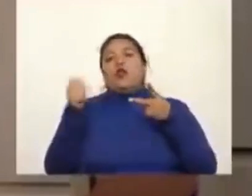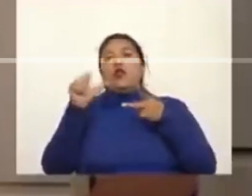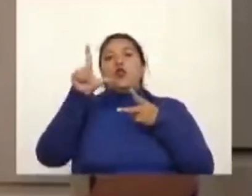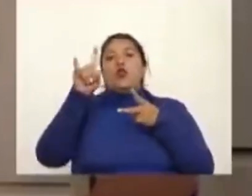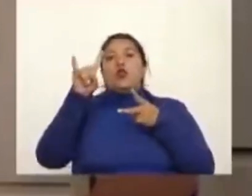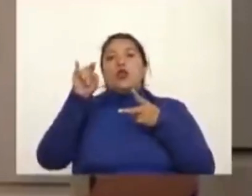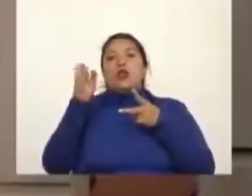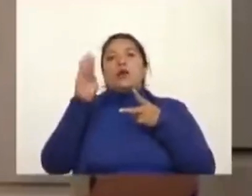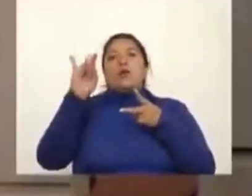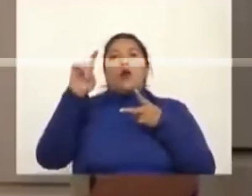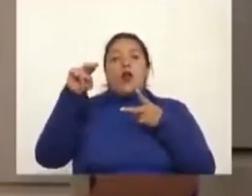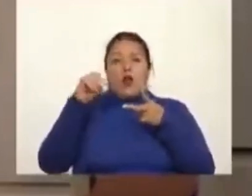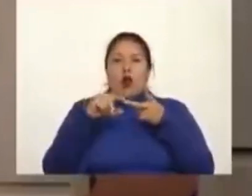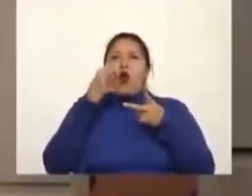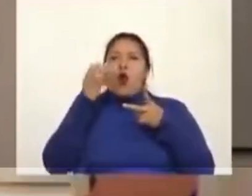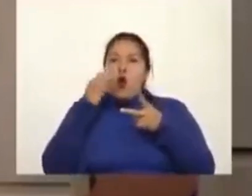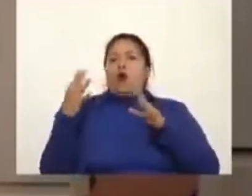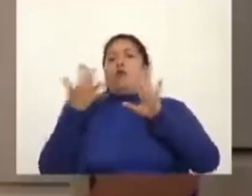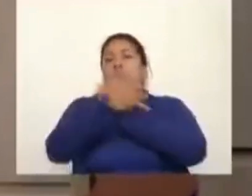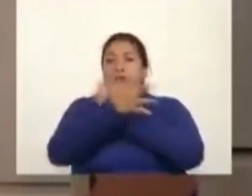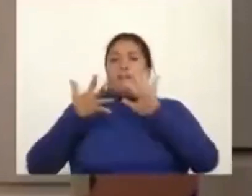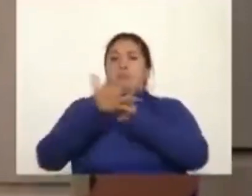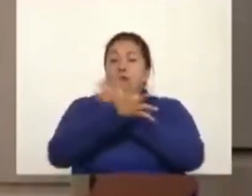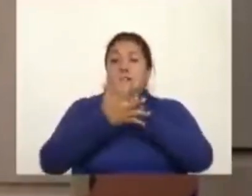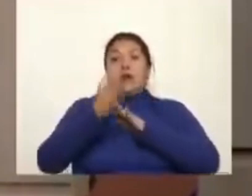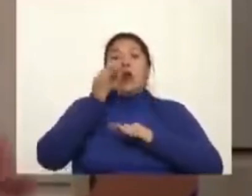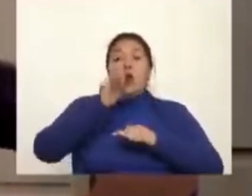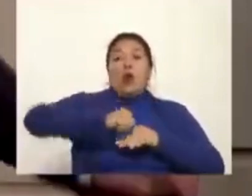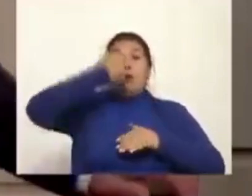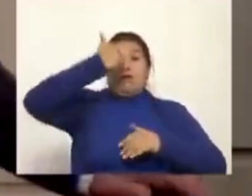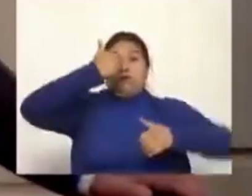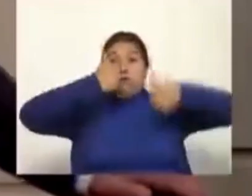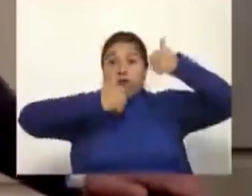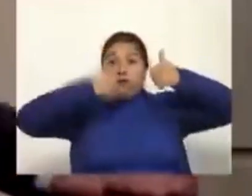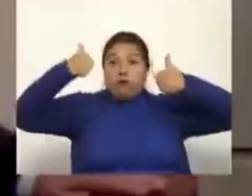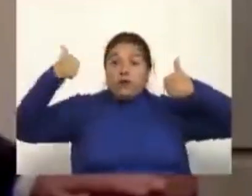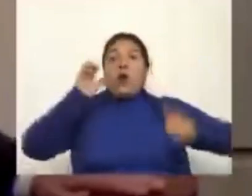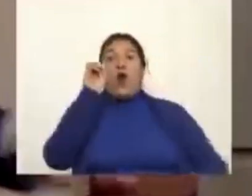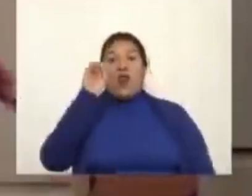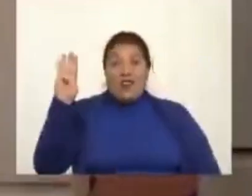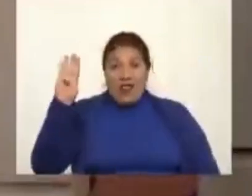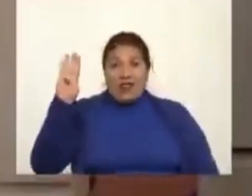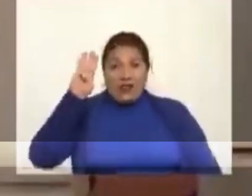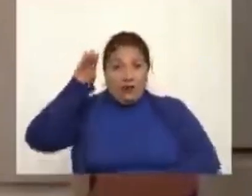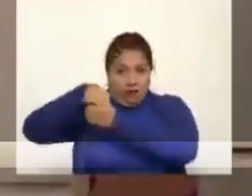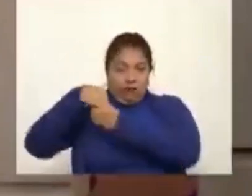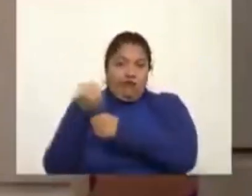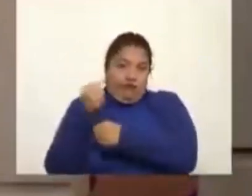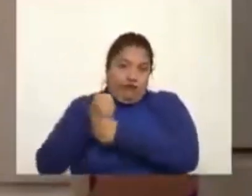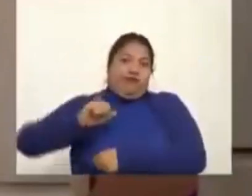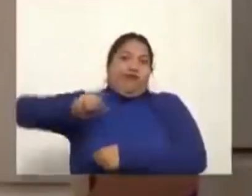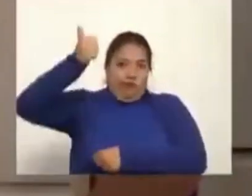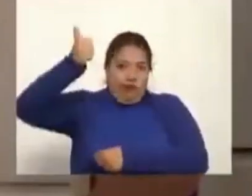Bueno, desde el inicio, que es un gerente de alto nivel de Odebrecht, sabemos